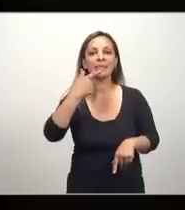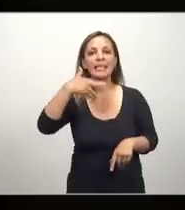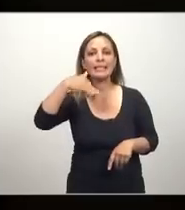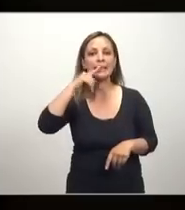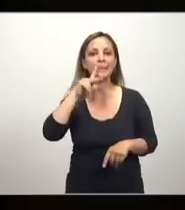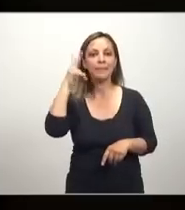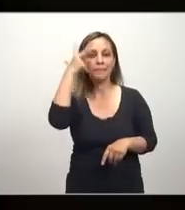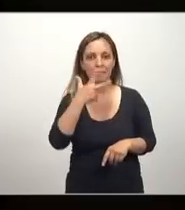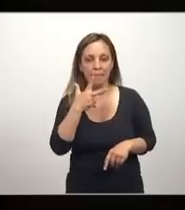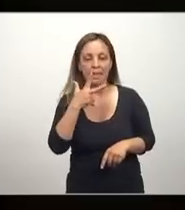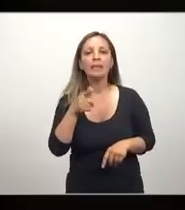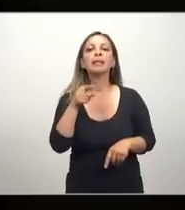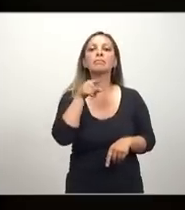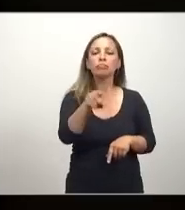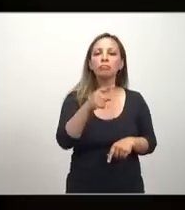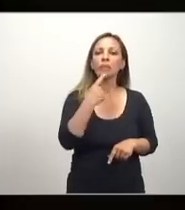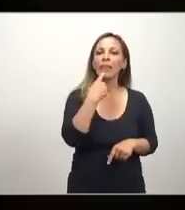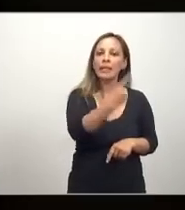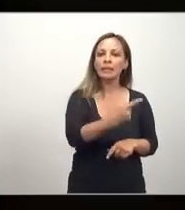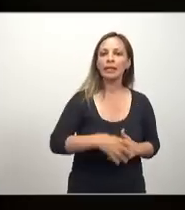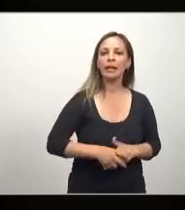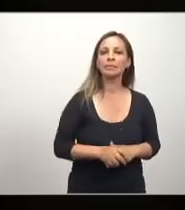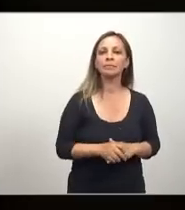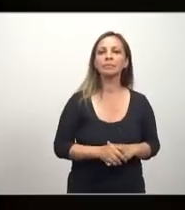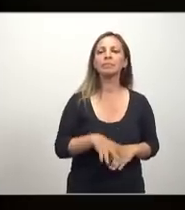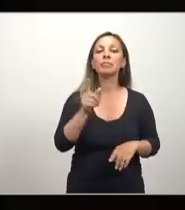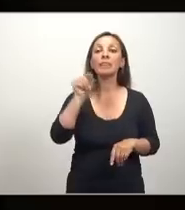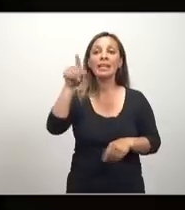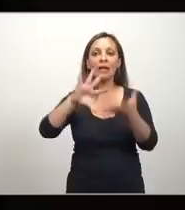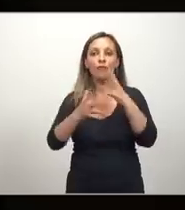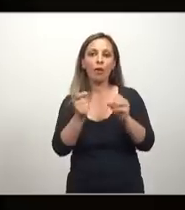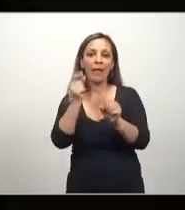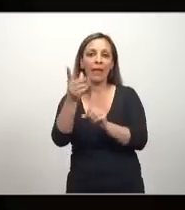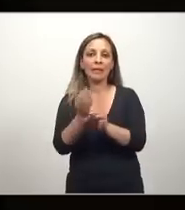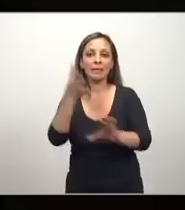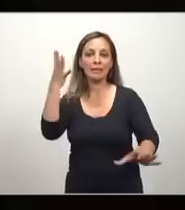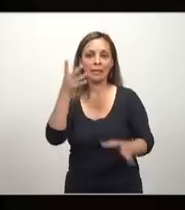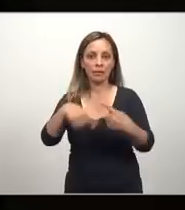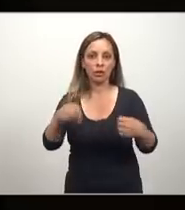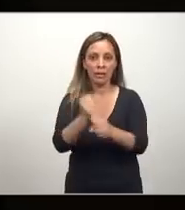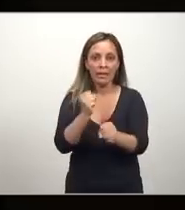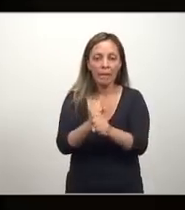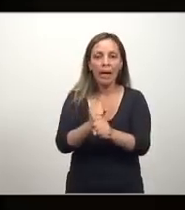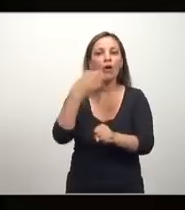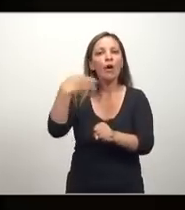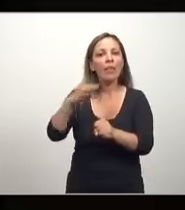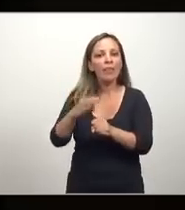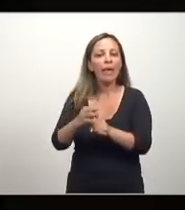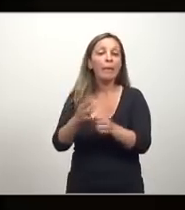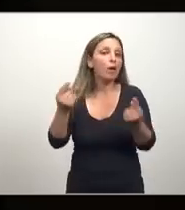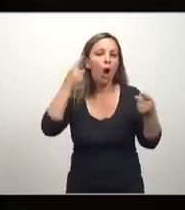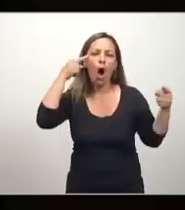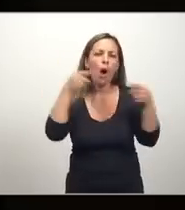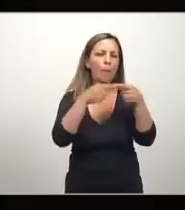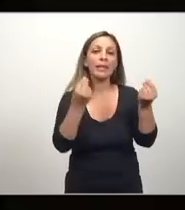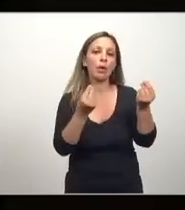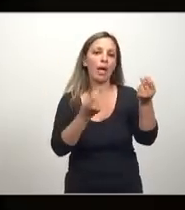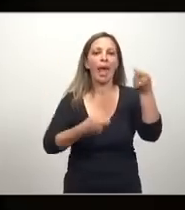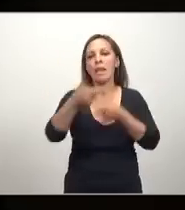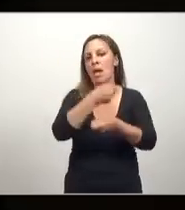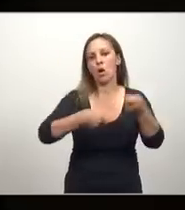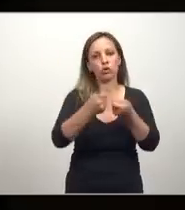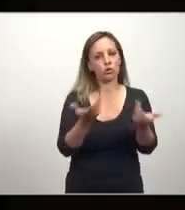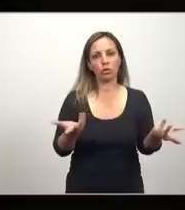añadidura, es que esa especialización debe darse con la libre iniciativa motivada por el fin del lucro. Sin lugar a dudas,